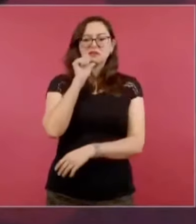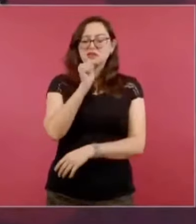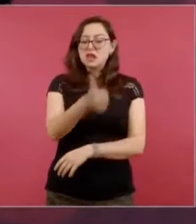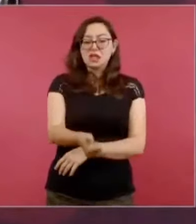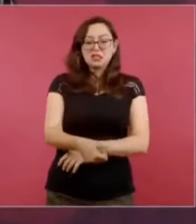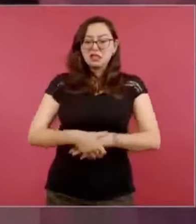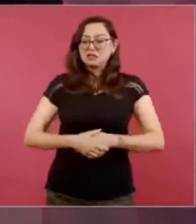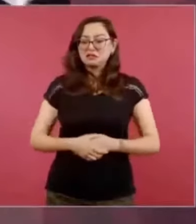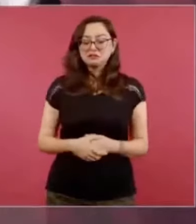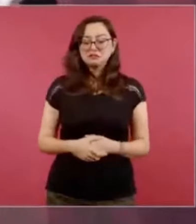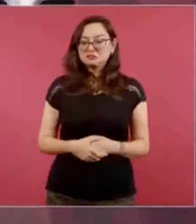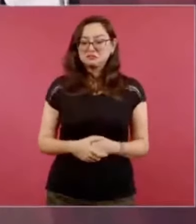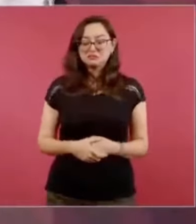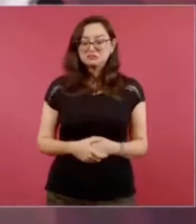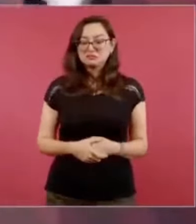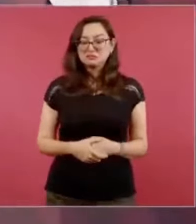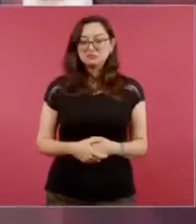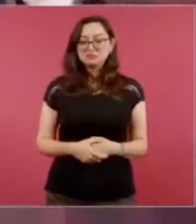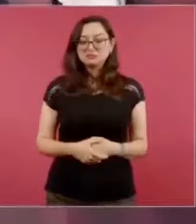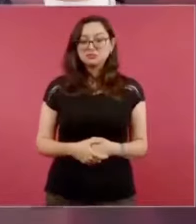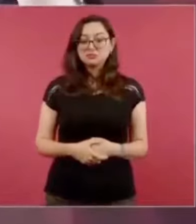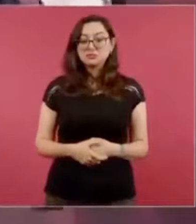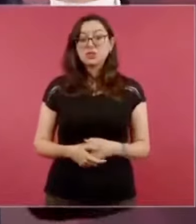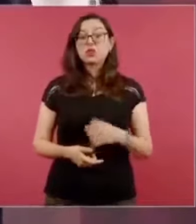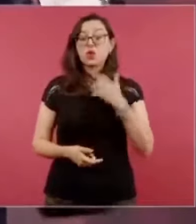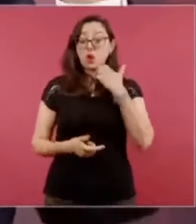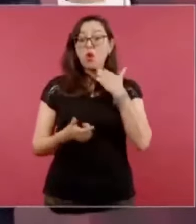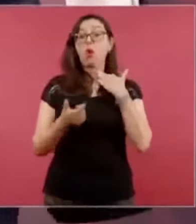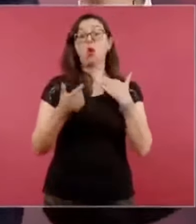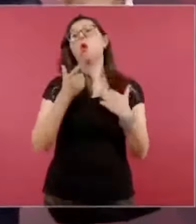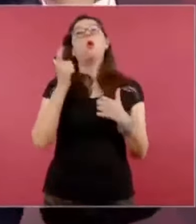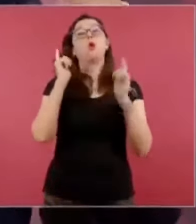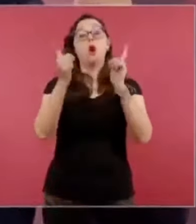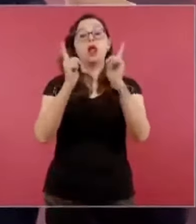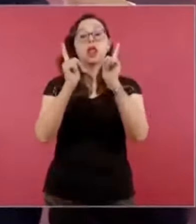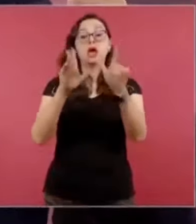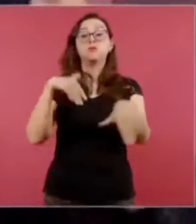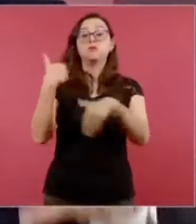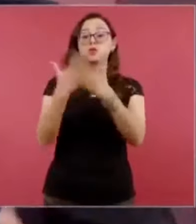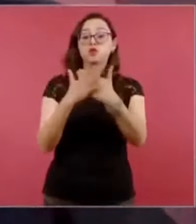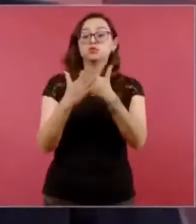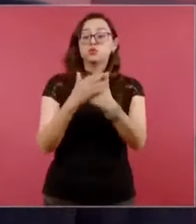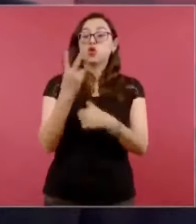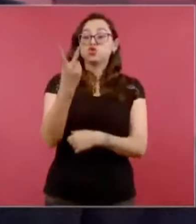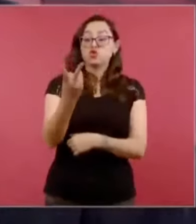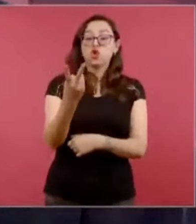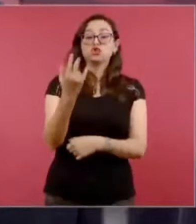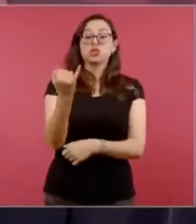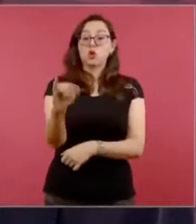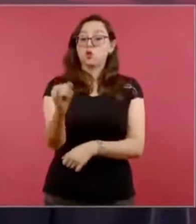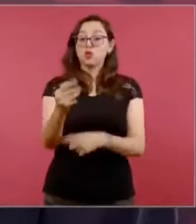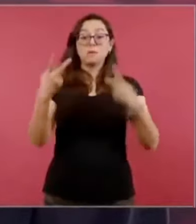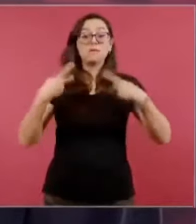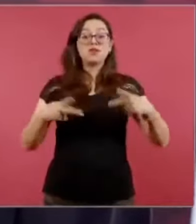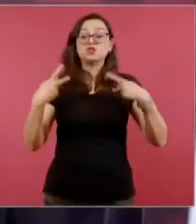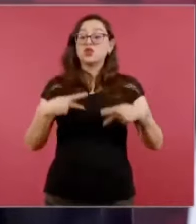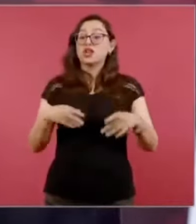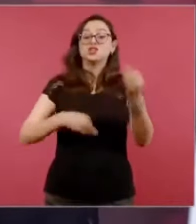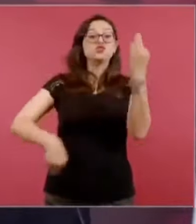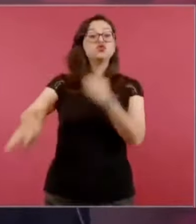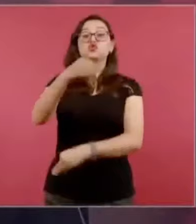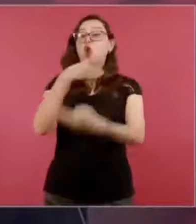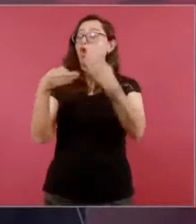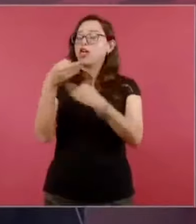que todo mundo saliera a votar, porque yo soy